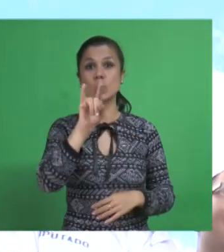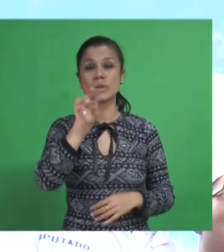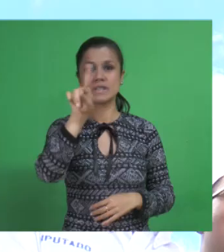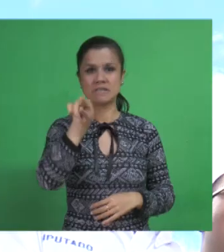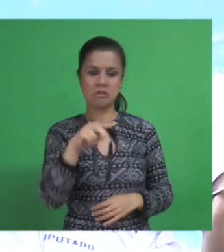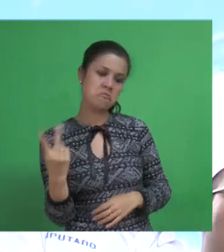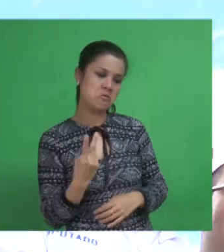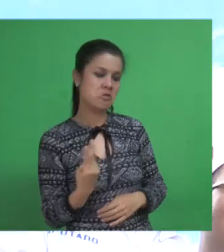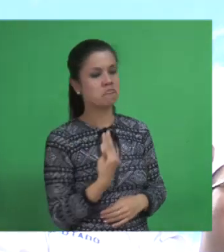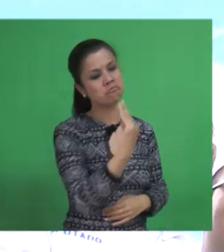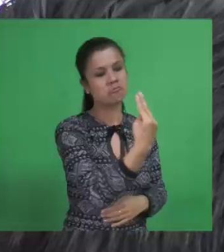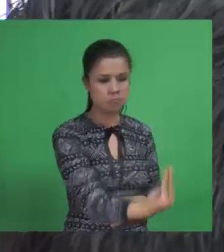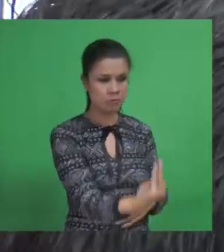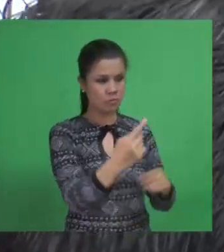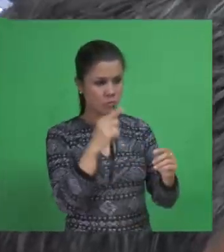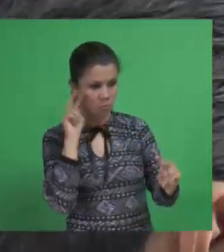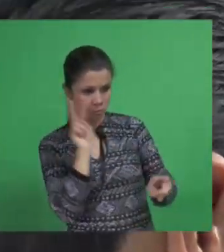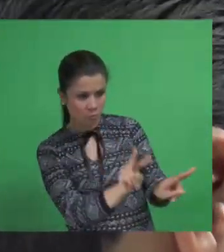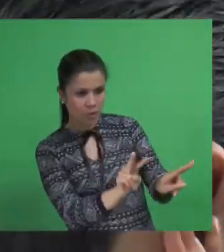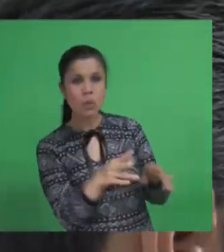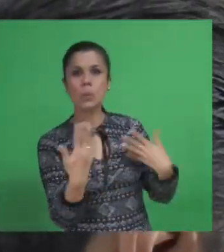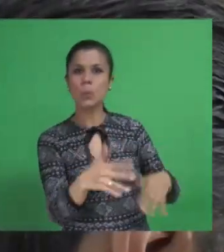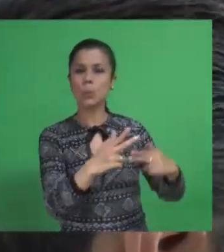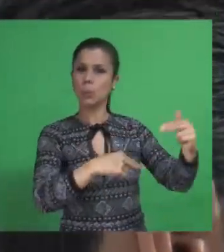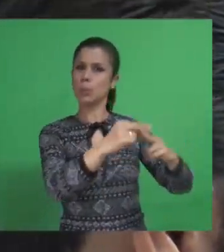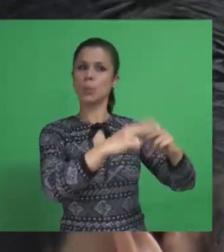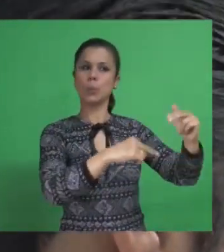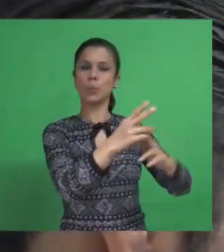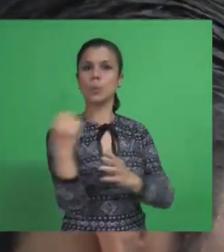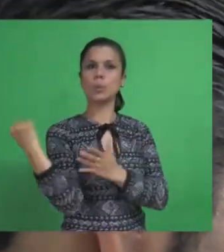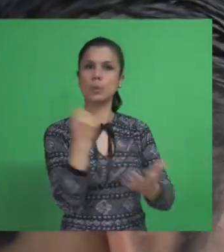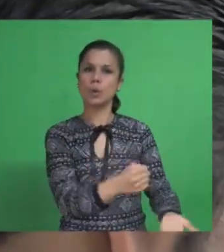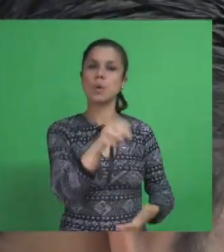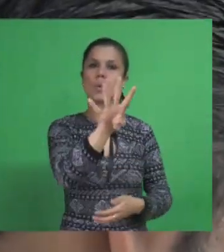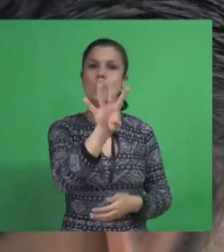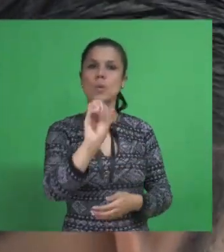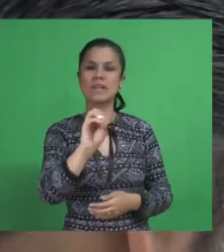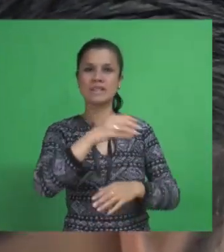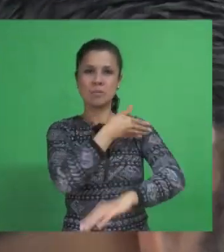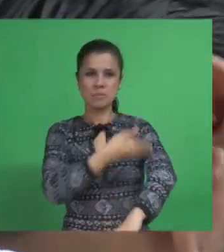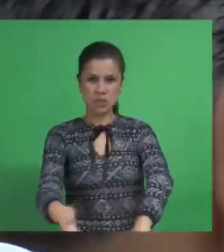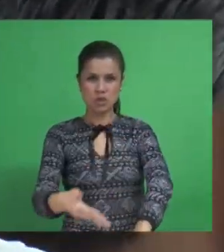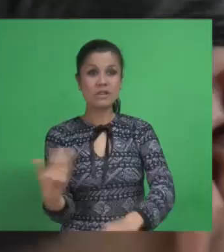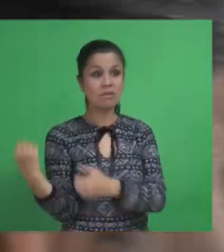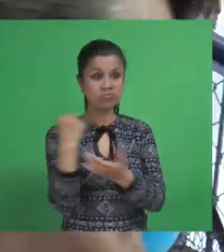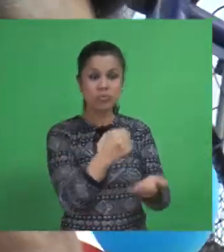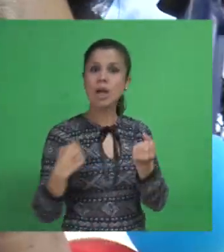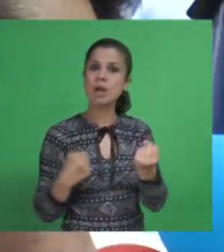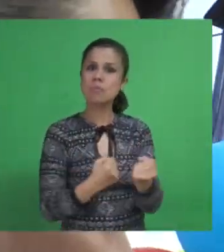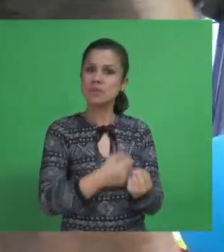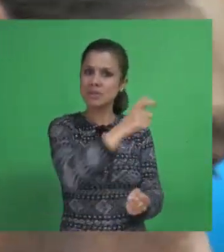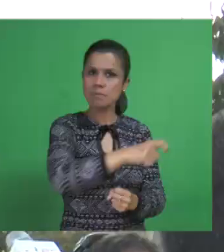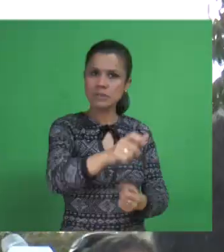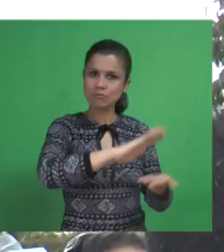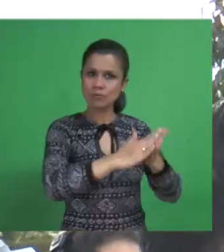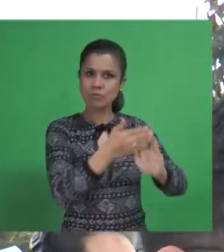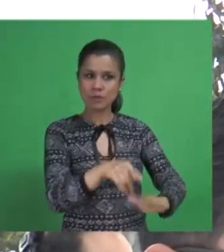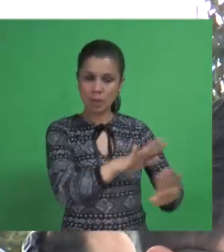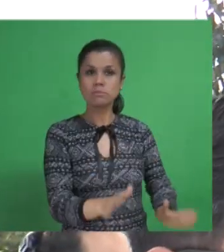conocieron la obra que tuvo una inversión cercana a los 40 millones de pesos y que beneficia a la comunidad de este sector.